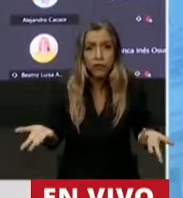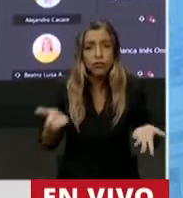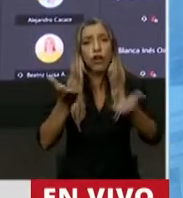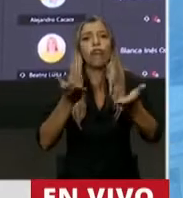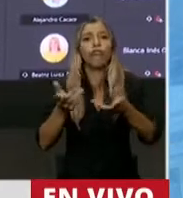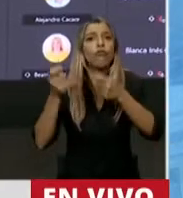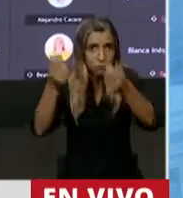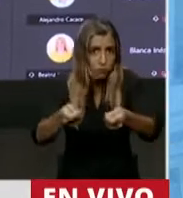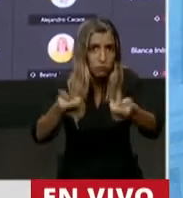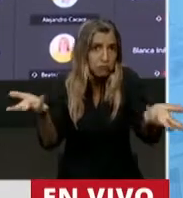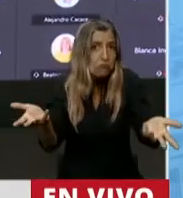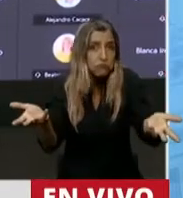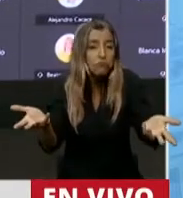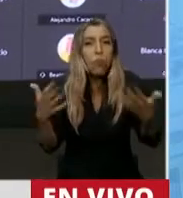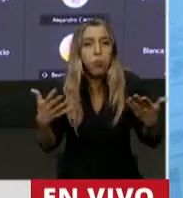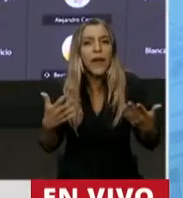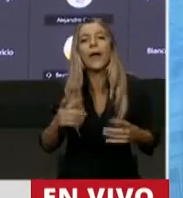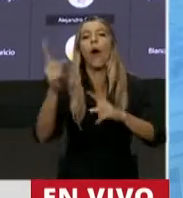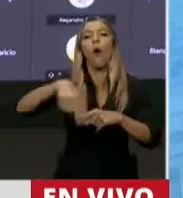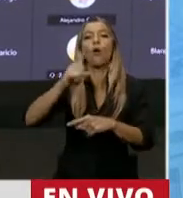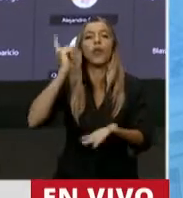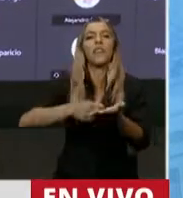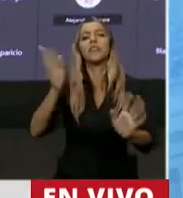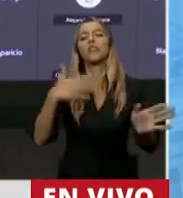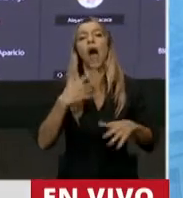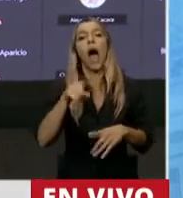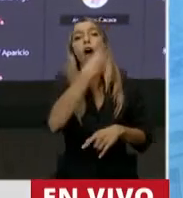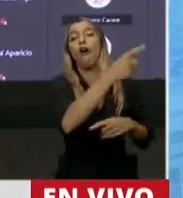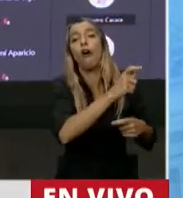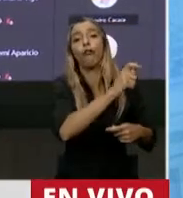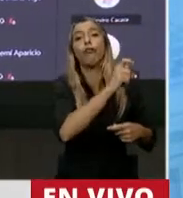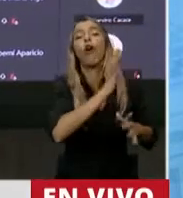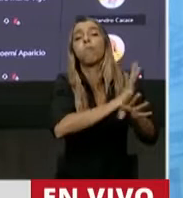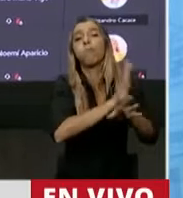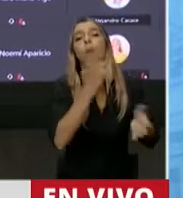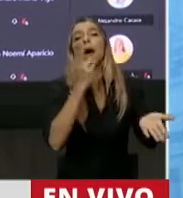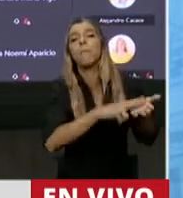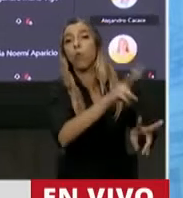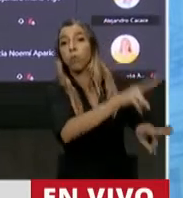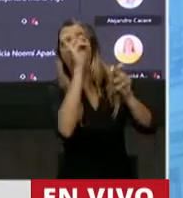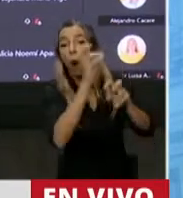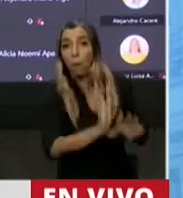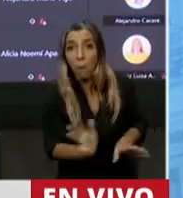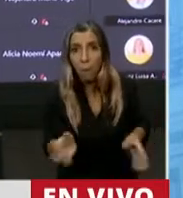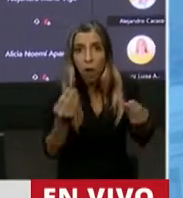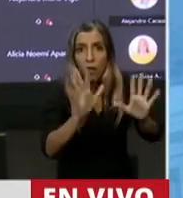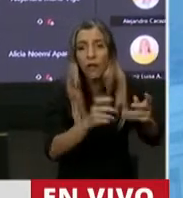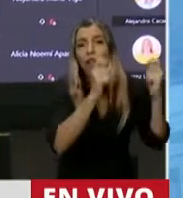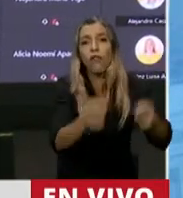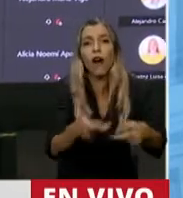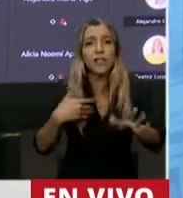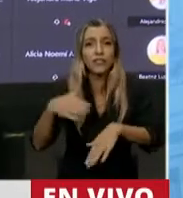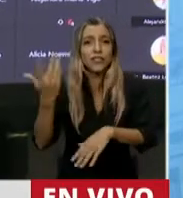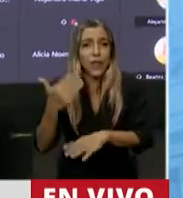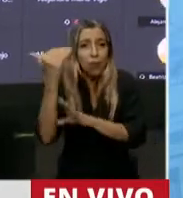con plata ajena, hundir al capital productivo, golpear a las empresas privadas, es sacarle empleo a los argentinos. Los argentinos hace 10